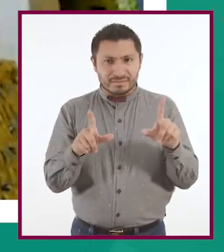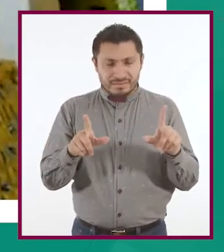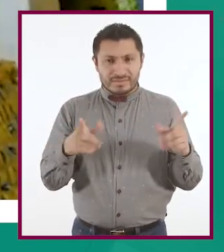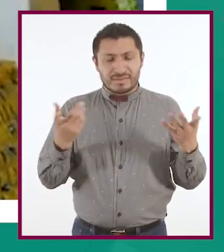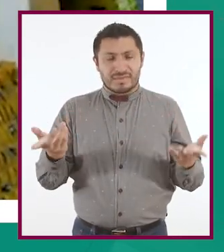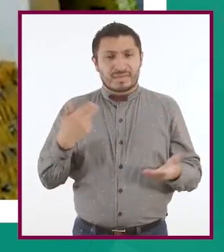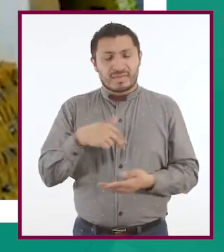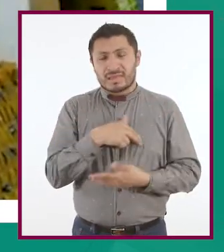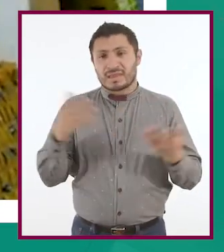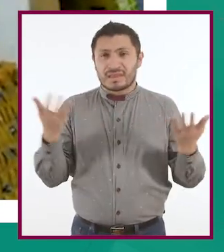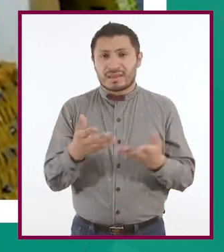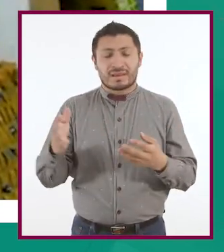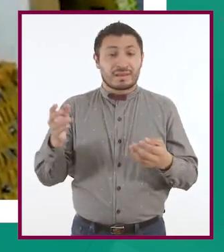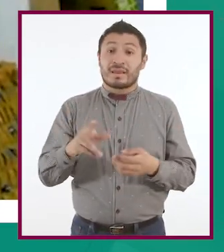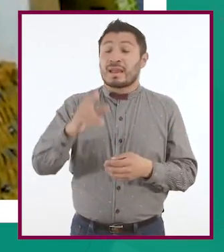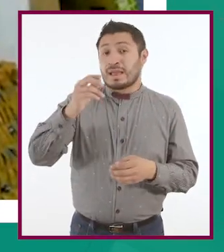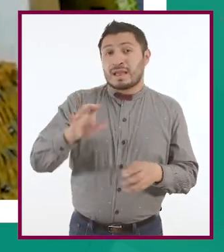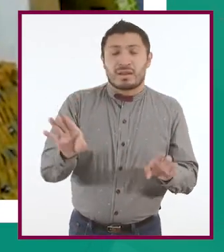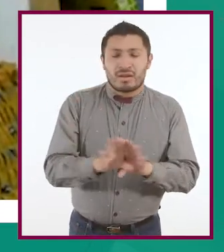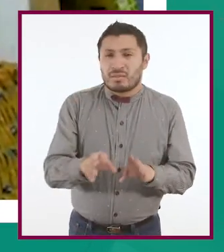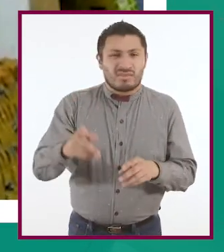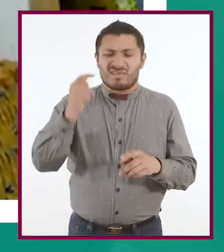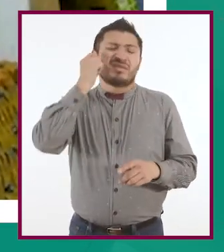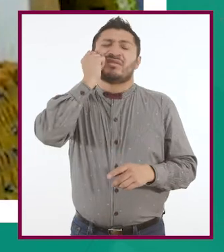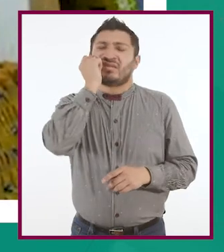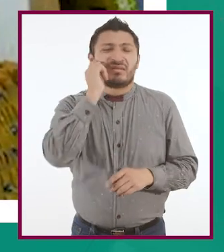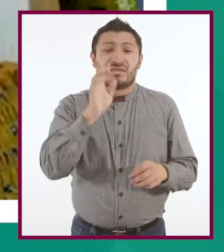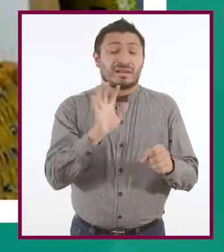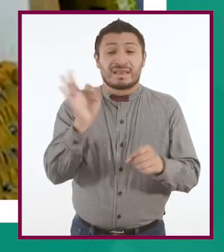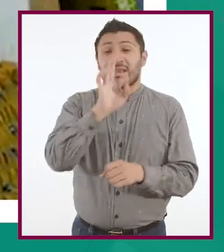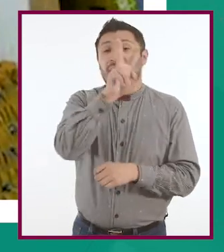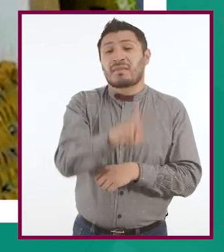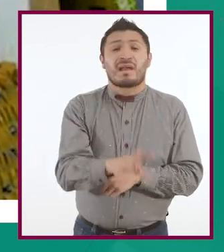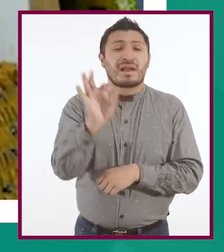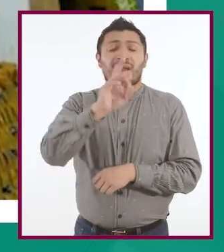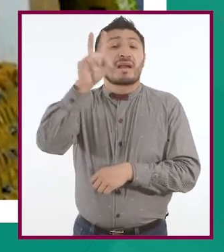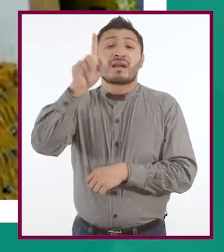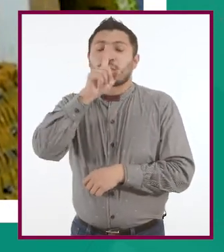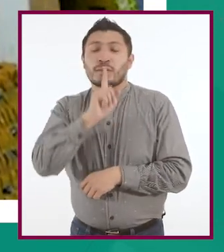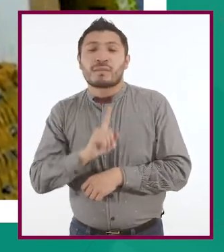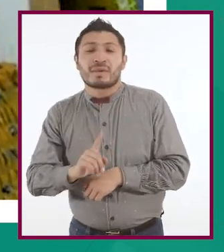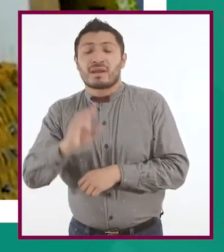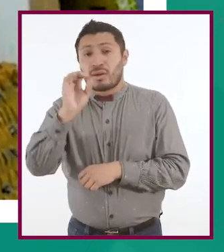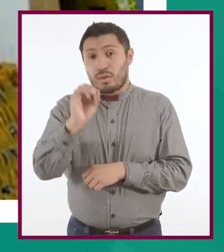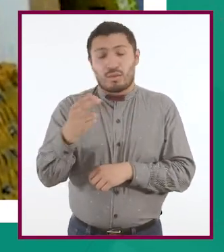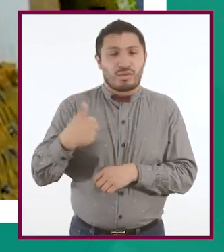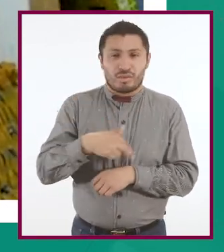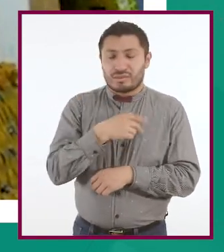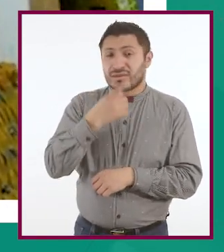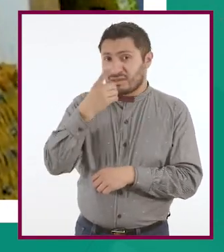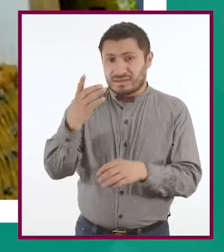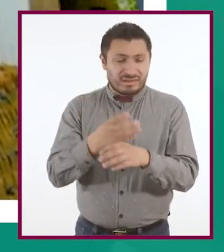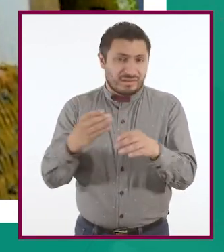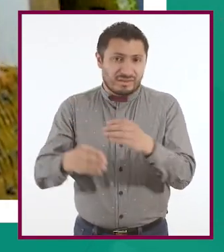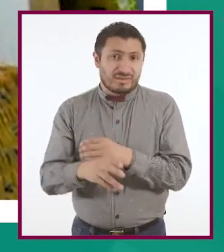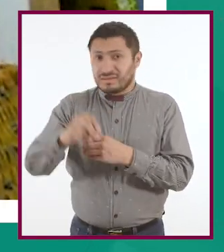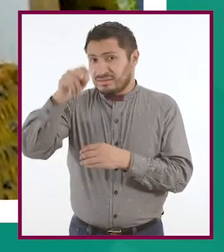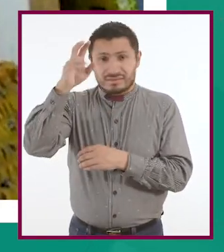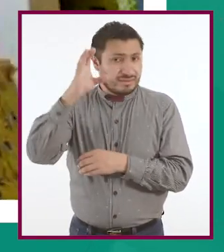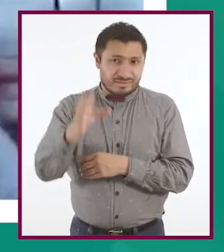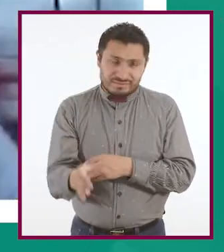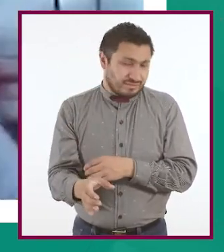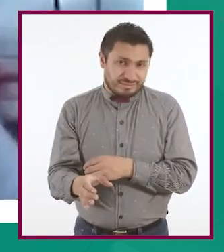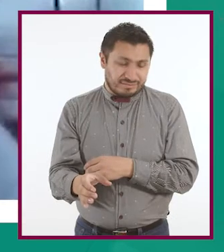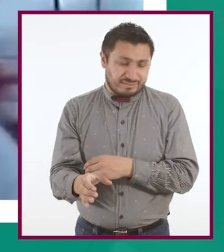hacer sin ser conscientes de que sean verdad o hagamos alguna difamación de alguna persona.